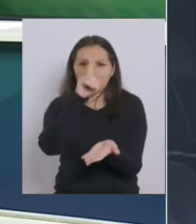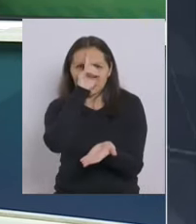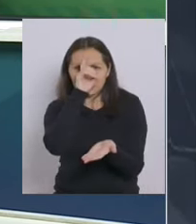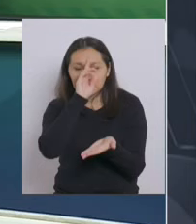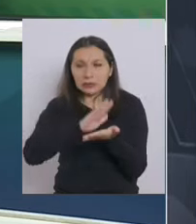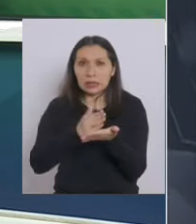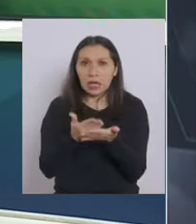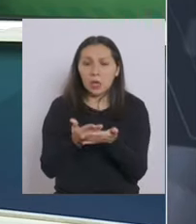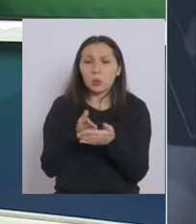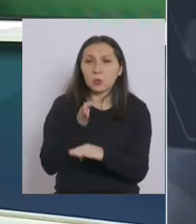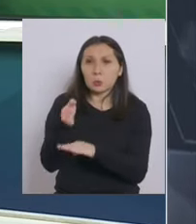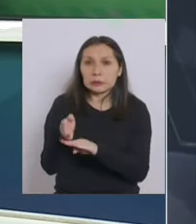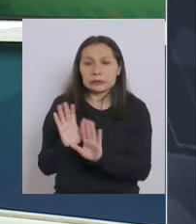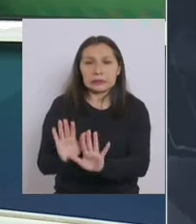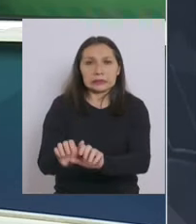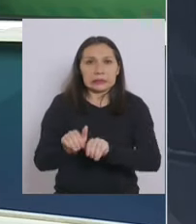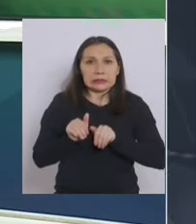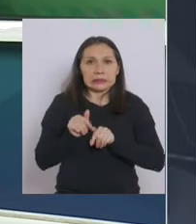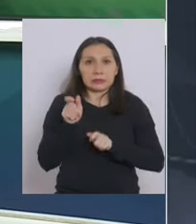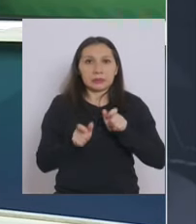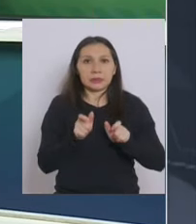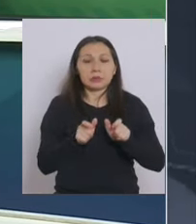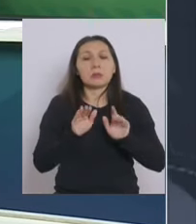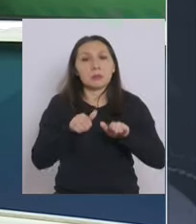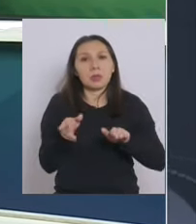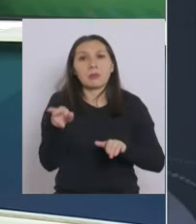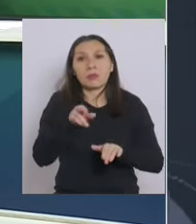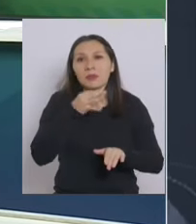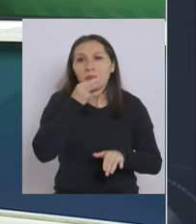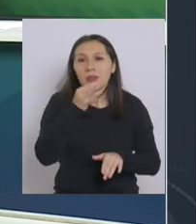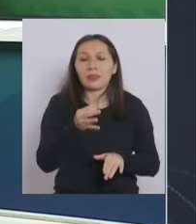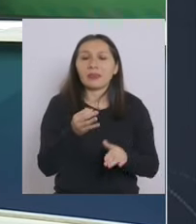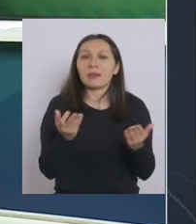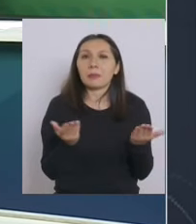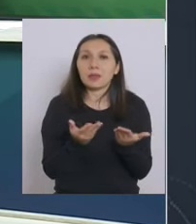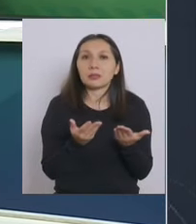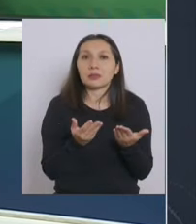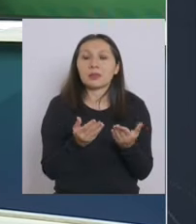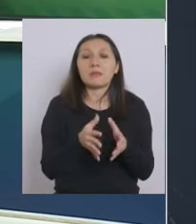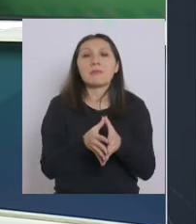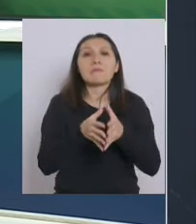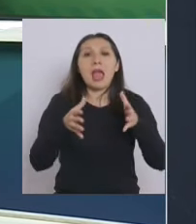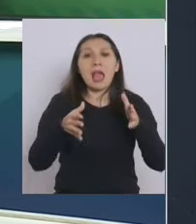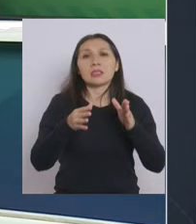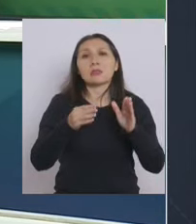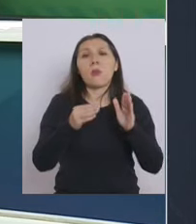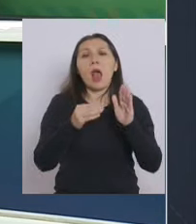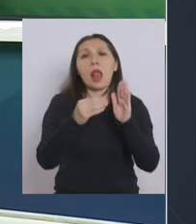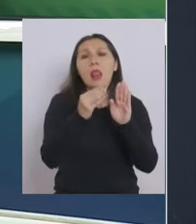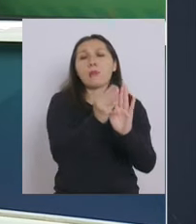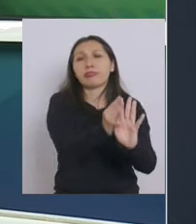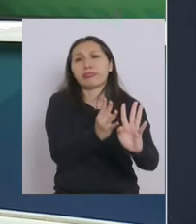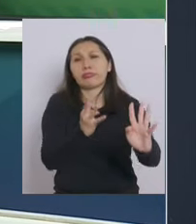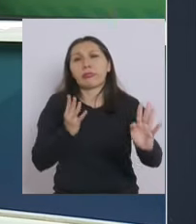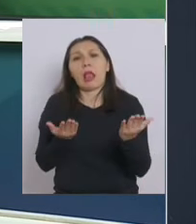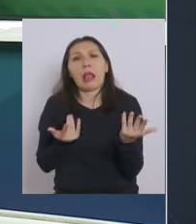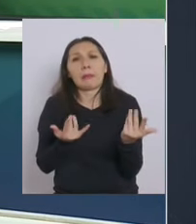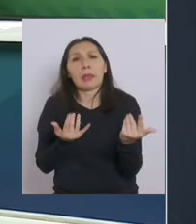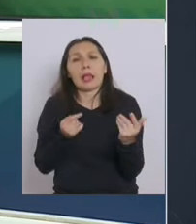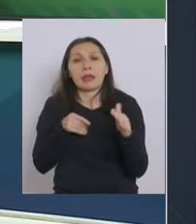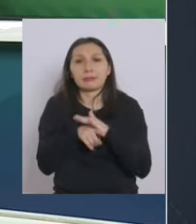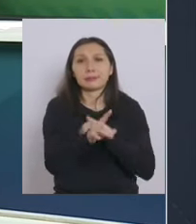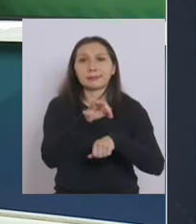ha generado igualmente o contribuye tal como lo anterior a que se amplíe la lista de espera por lo mismo se ha hecho un